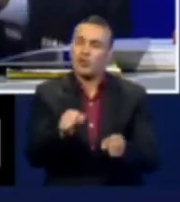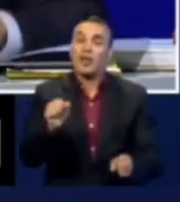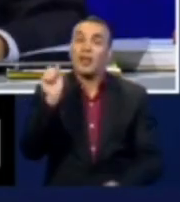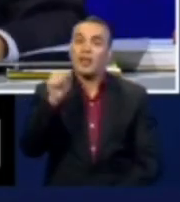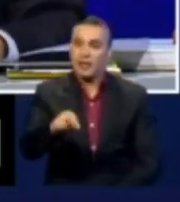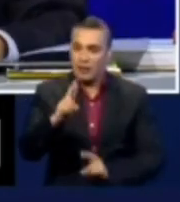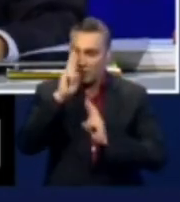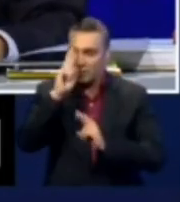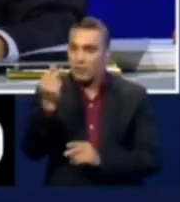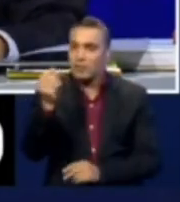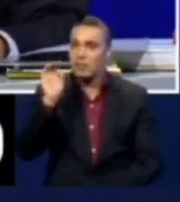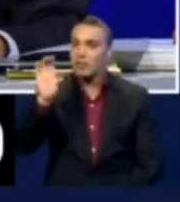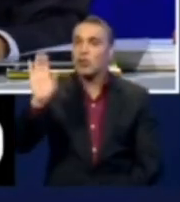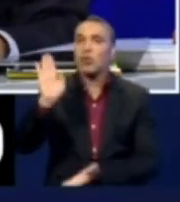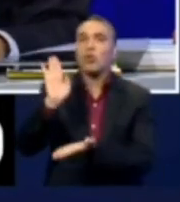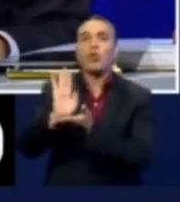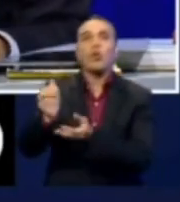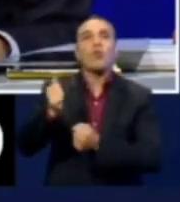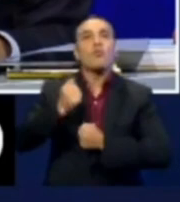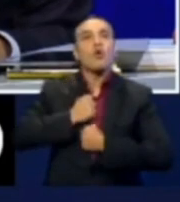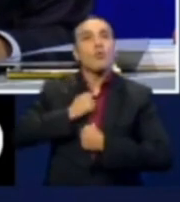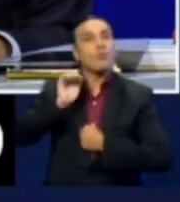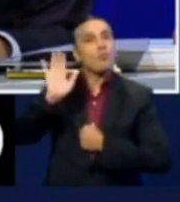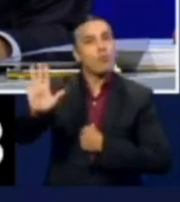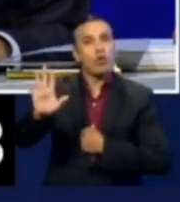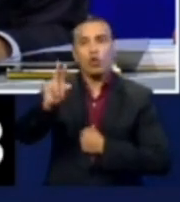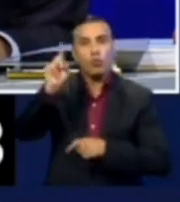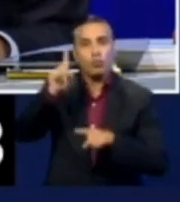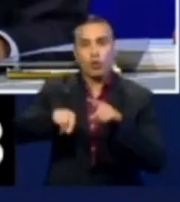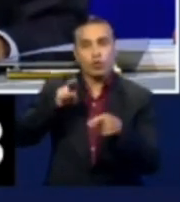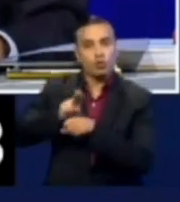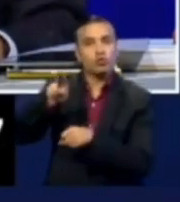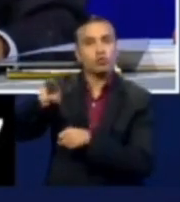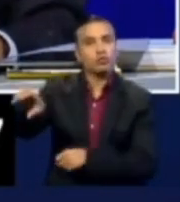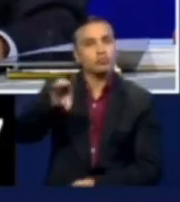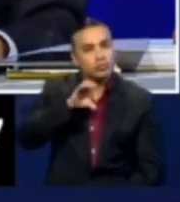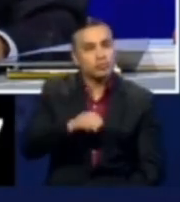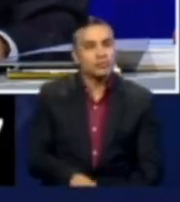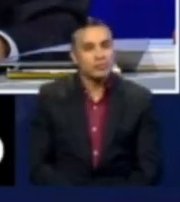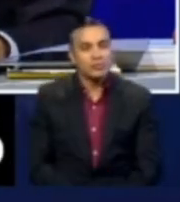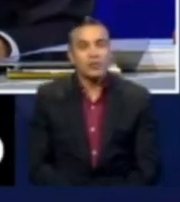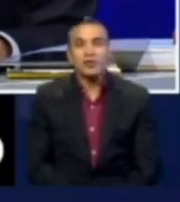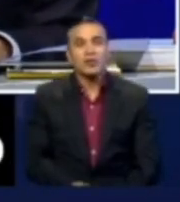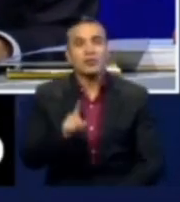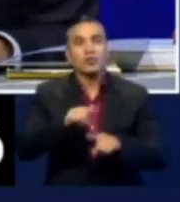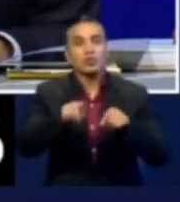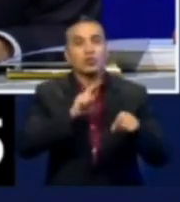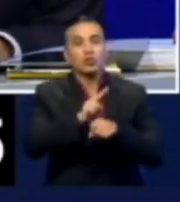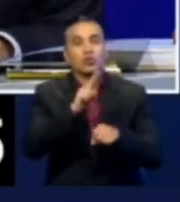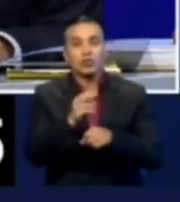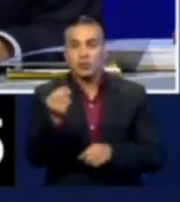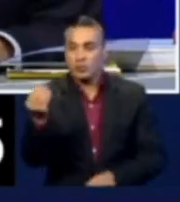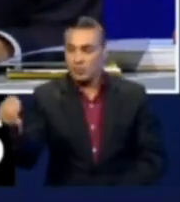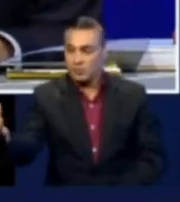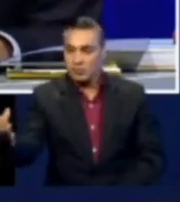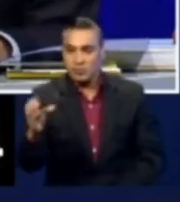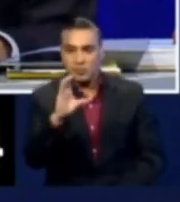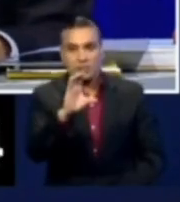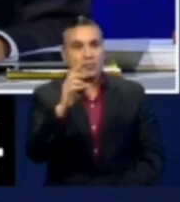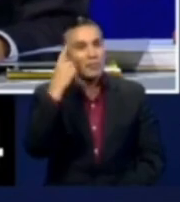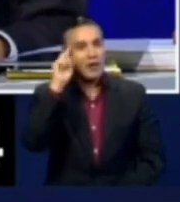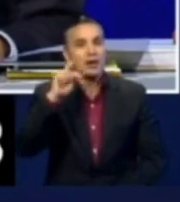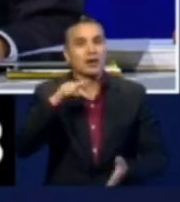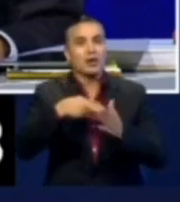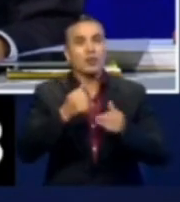respetar los dineros de los jubilados, de los trabajadores ecuatorianos. No pueden ustedes utilizar ese dinero como si